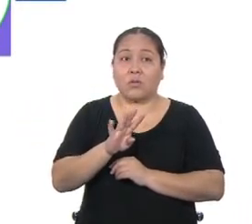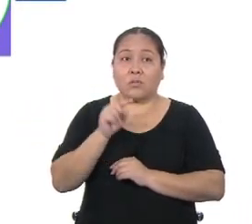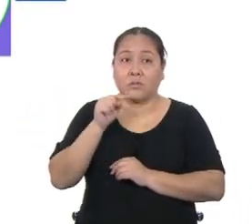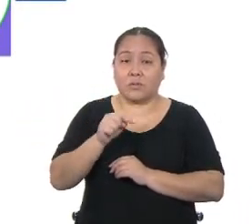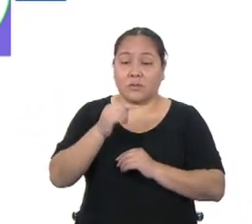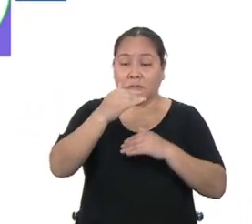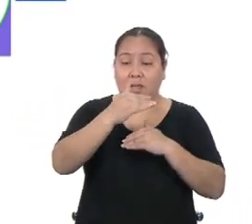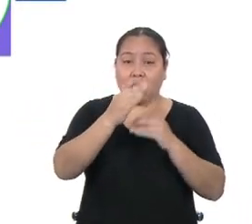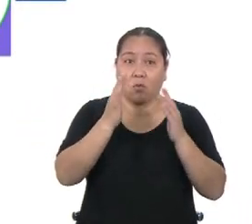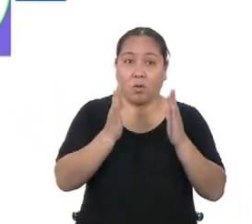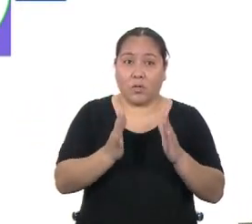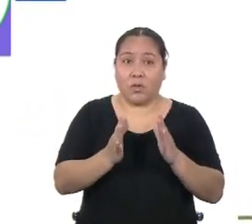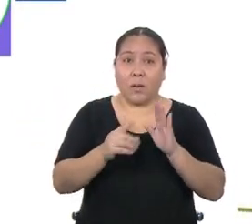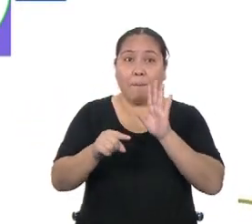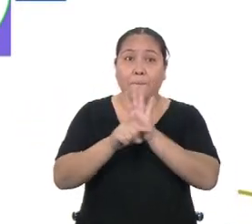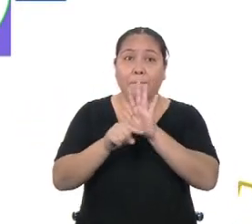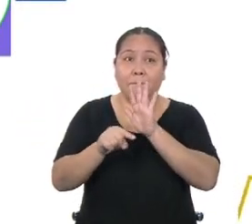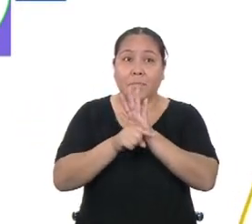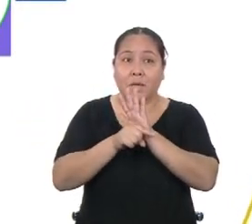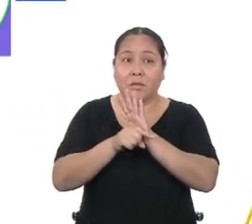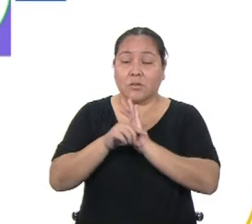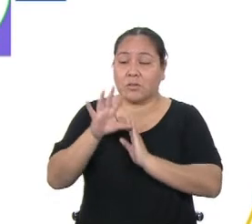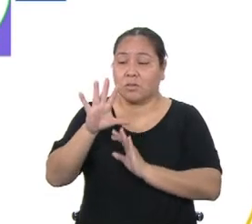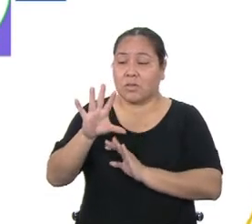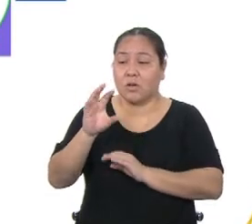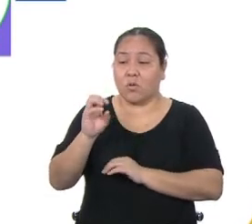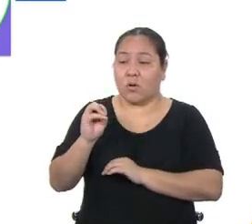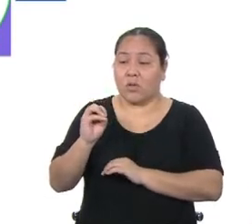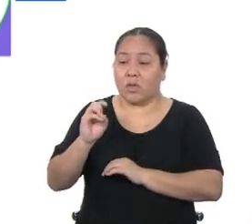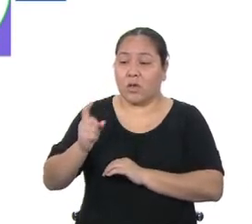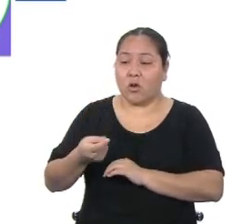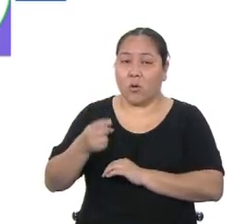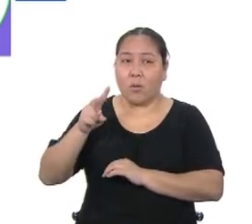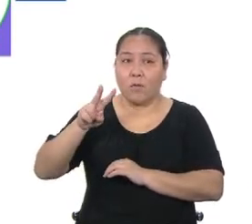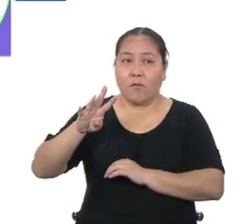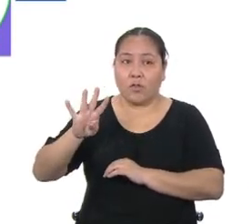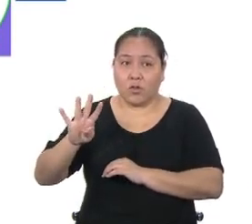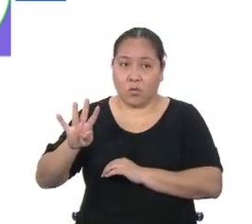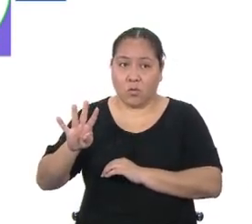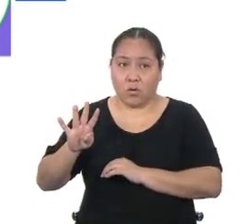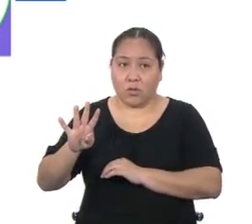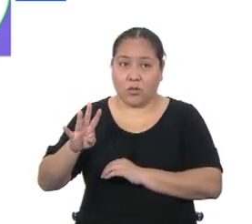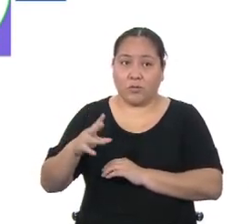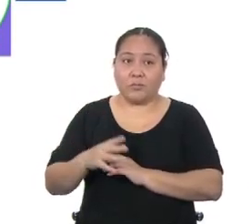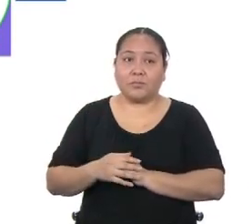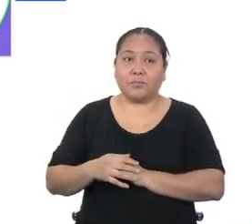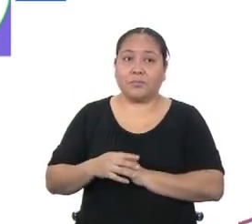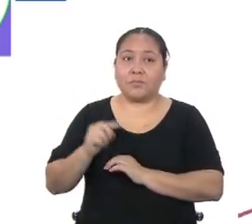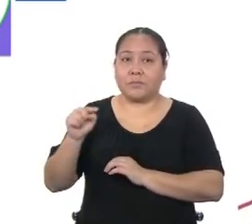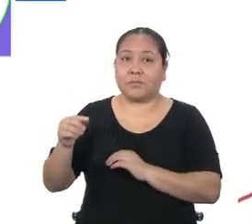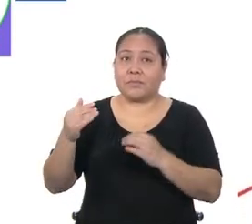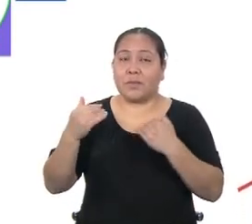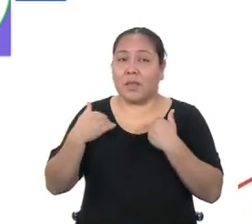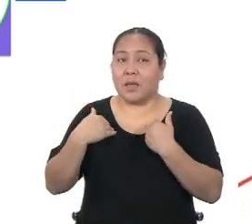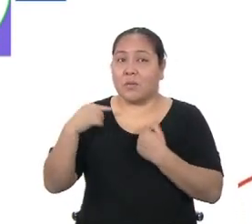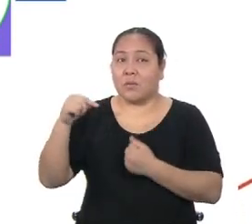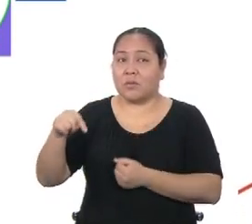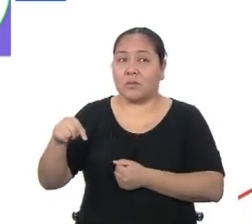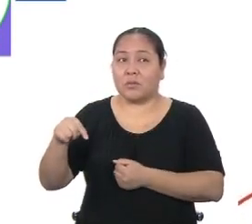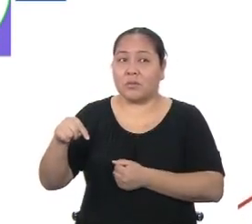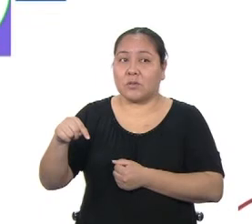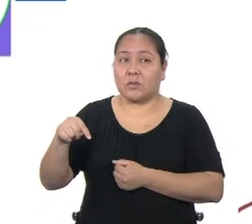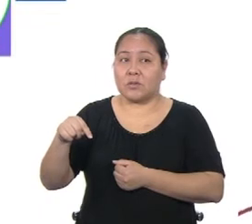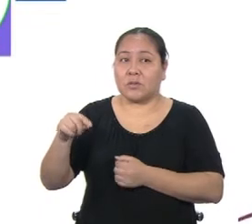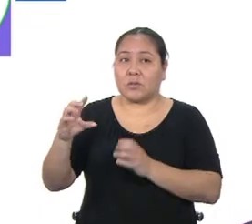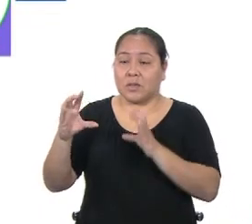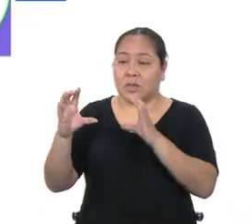área del cuadrado, menos 50,24, que es el área del círculo. Así tenemos que este